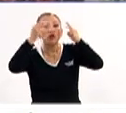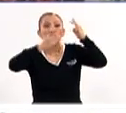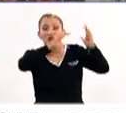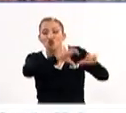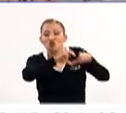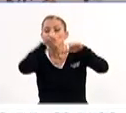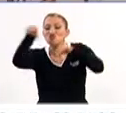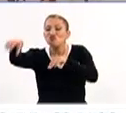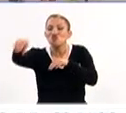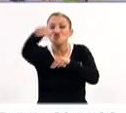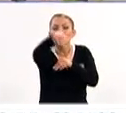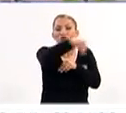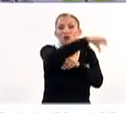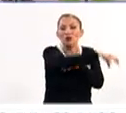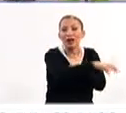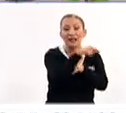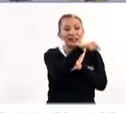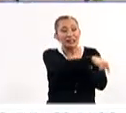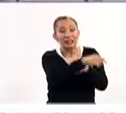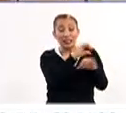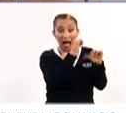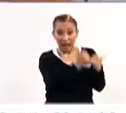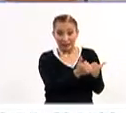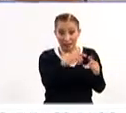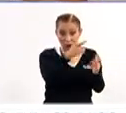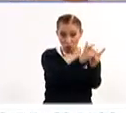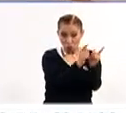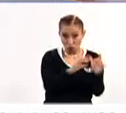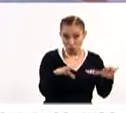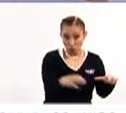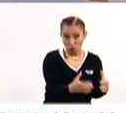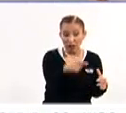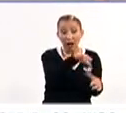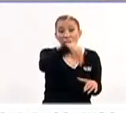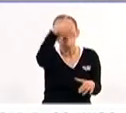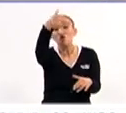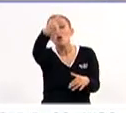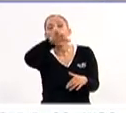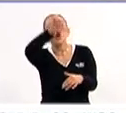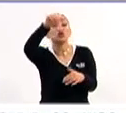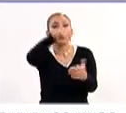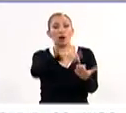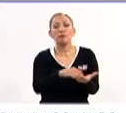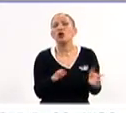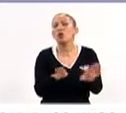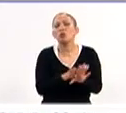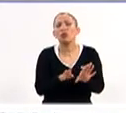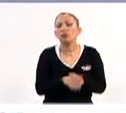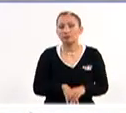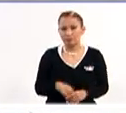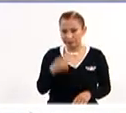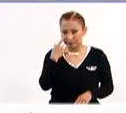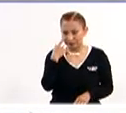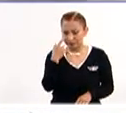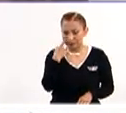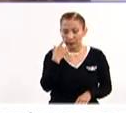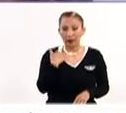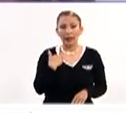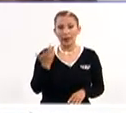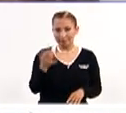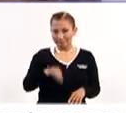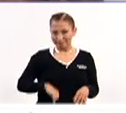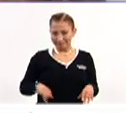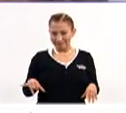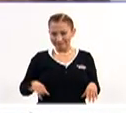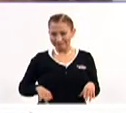para poder llevar el oficio del arte popular afuera de sus puertas. O sea, ¿pero cómo lo hacen? Lo que hace es que es bien interesante,